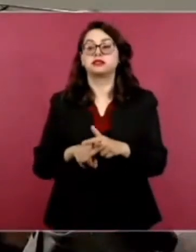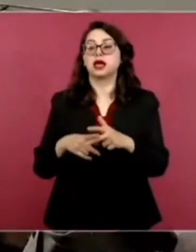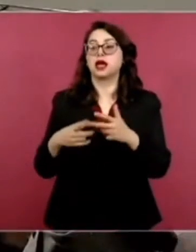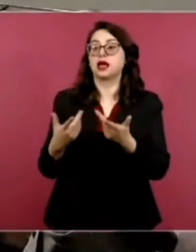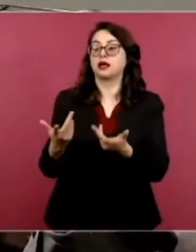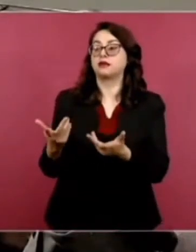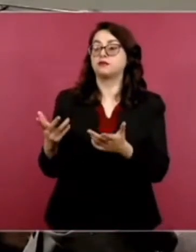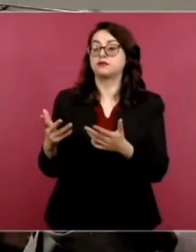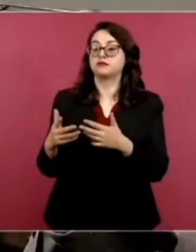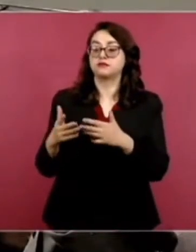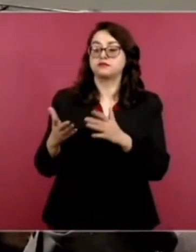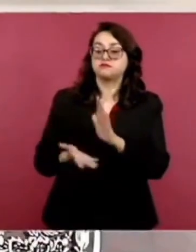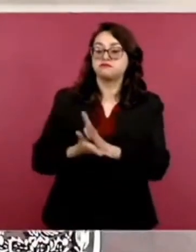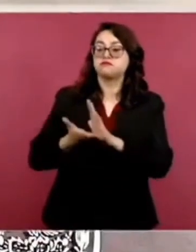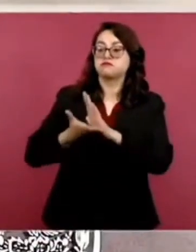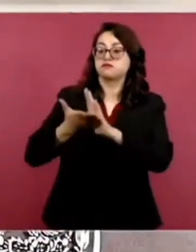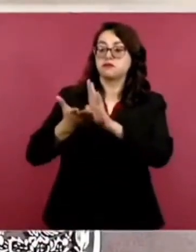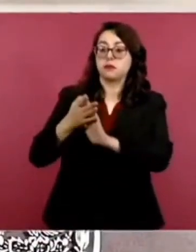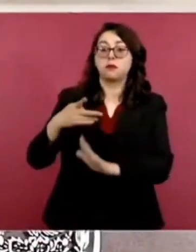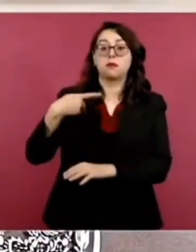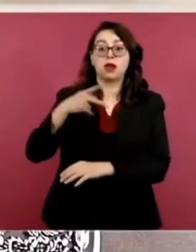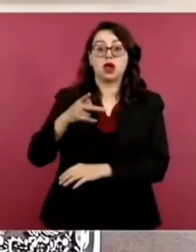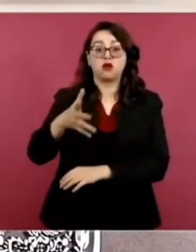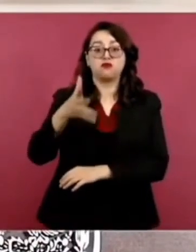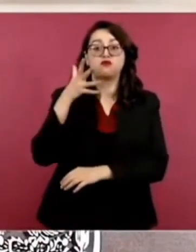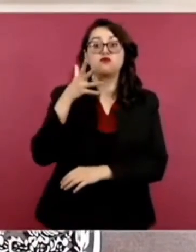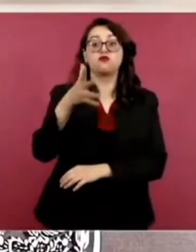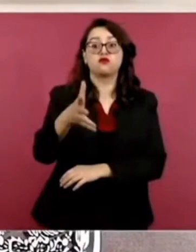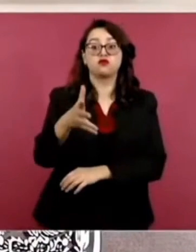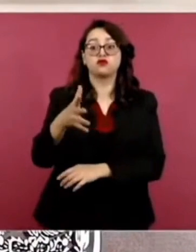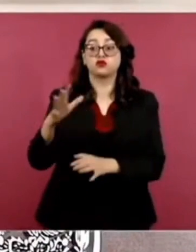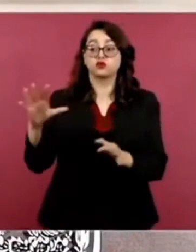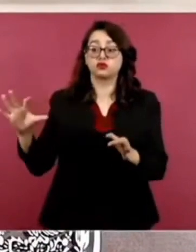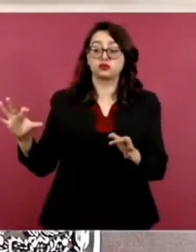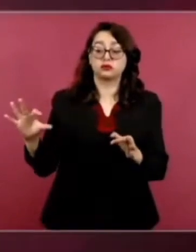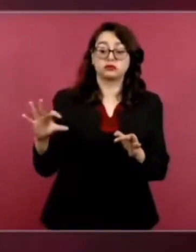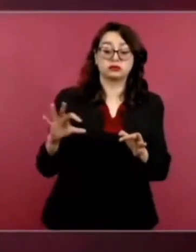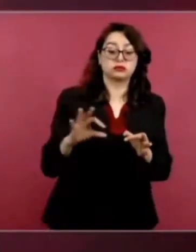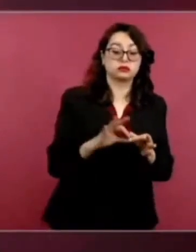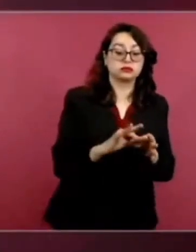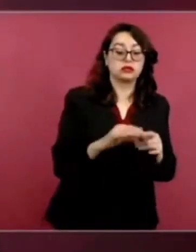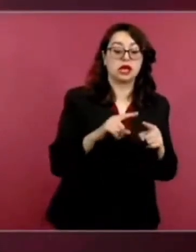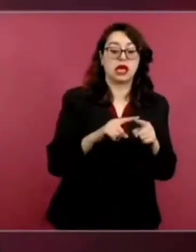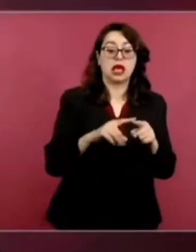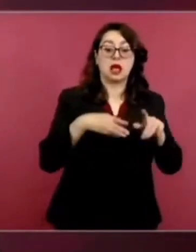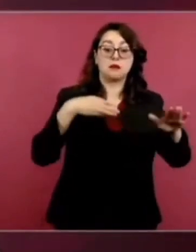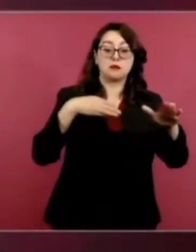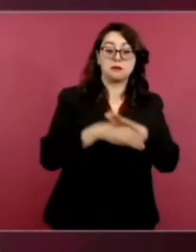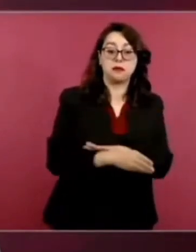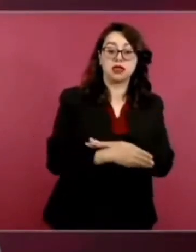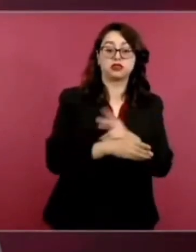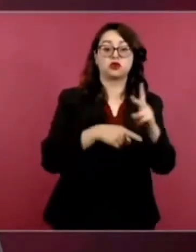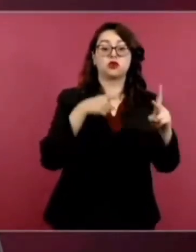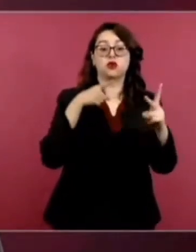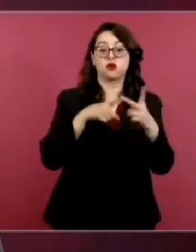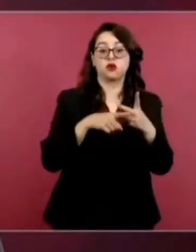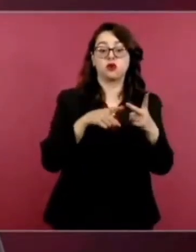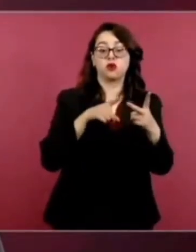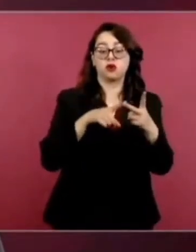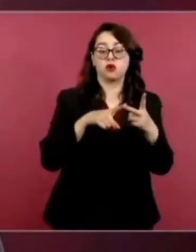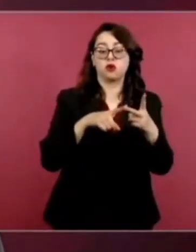sistema de movilidad integrada en la Ciudad de México, junto con el metro, cablebus, trolebús, tren ligero,